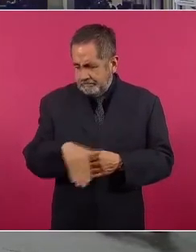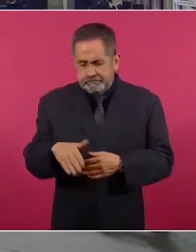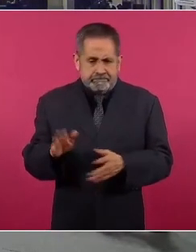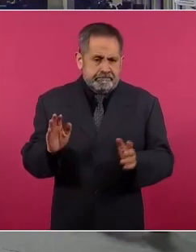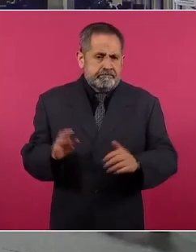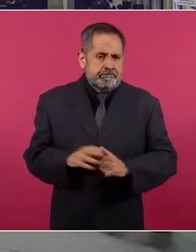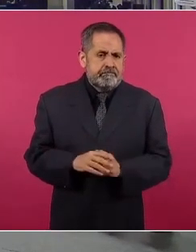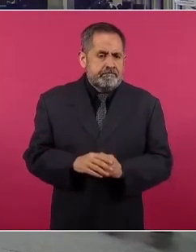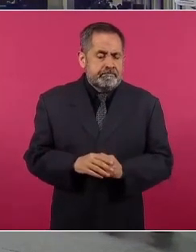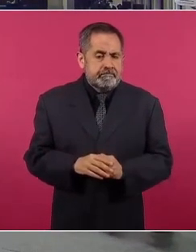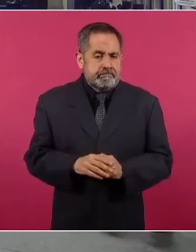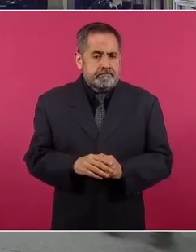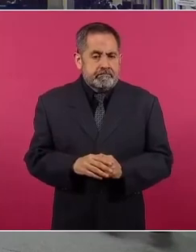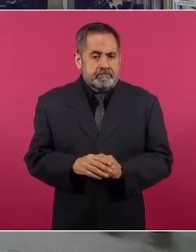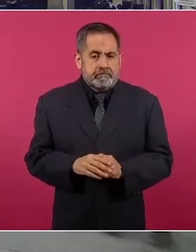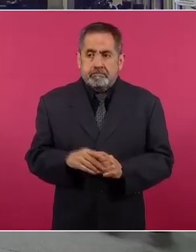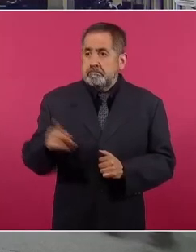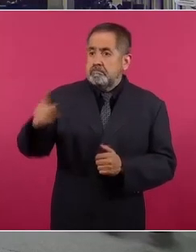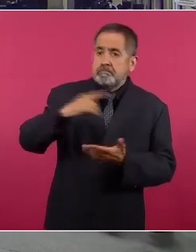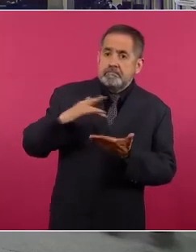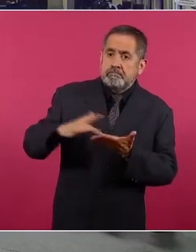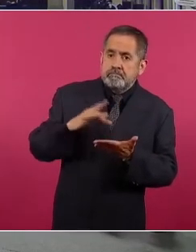Si no, no nos apoyaran.